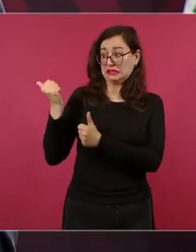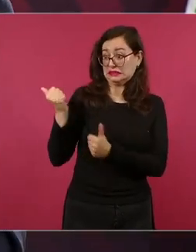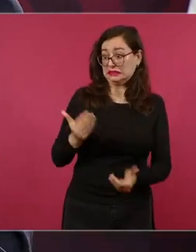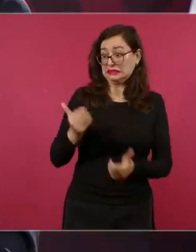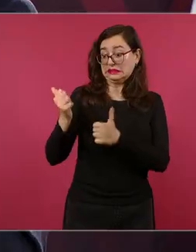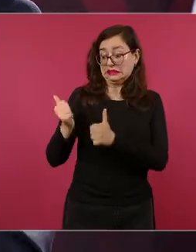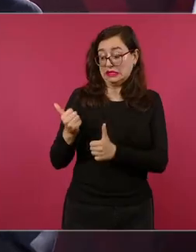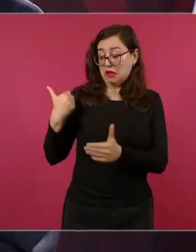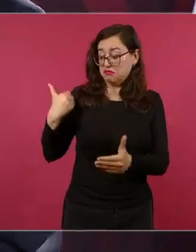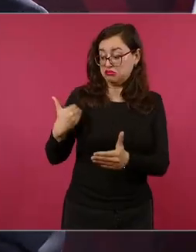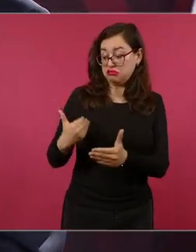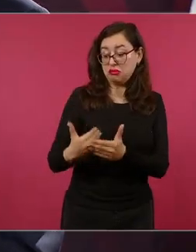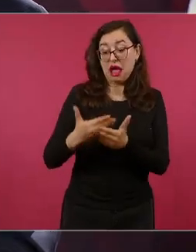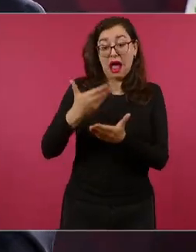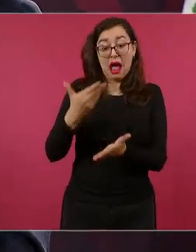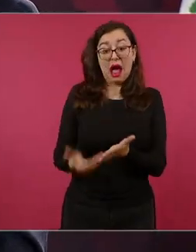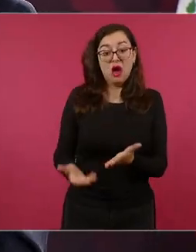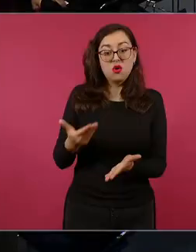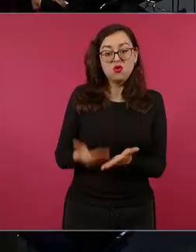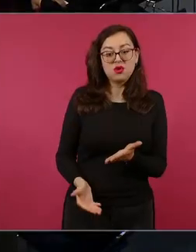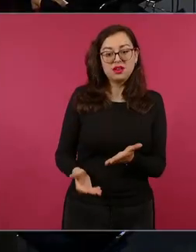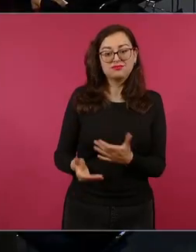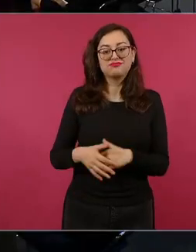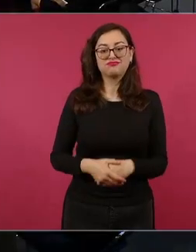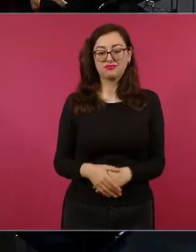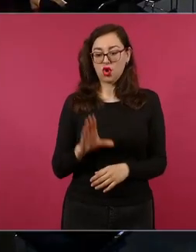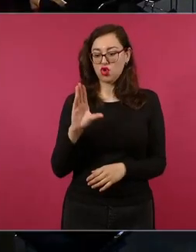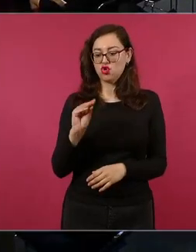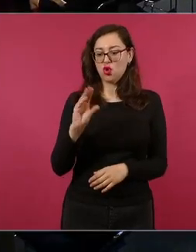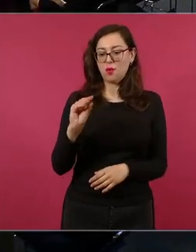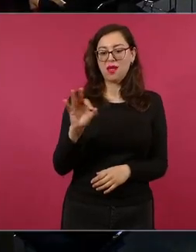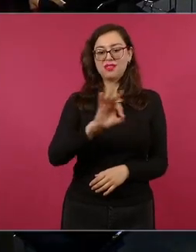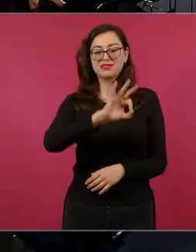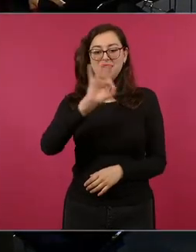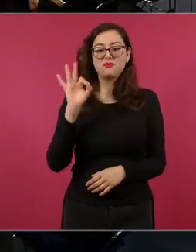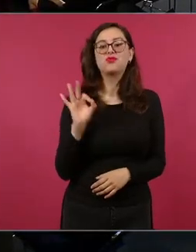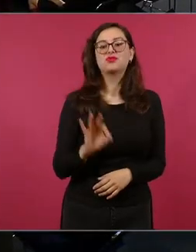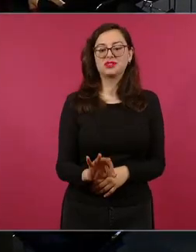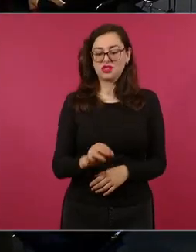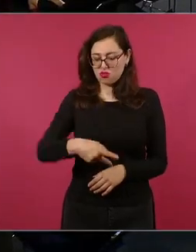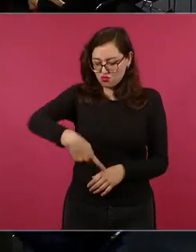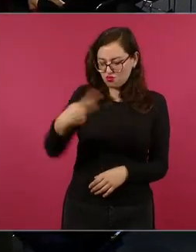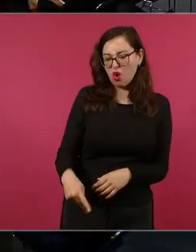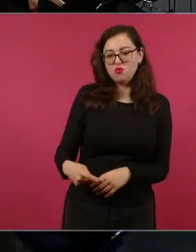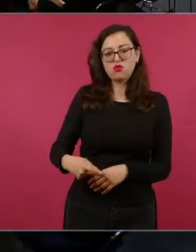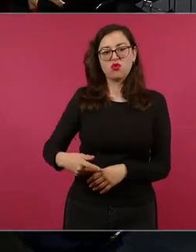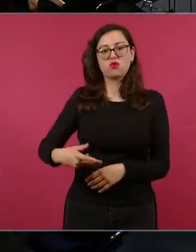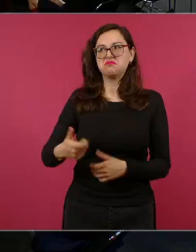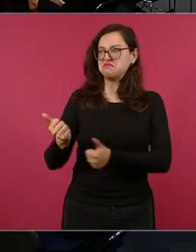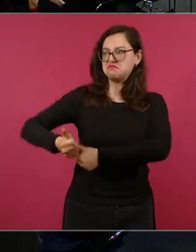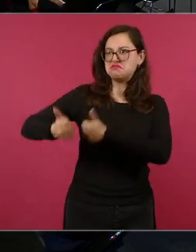estamos produciendo en México el noventa por ciento y a finales de año el cien por ciento